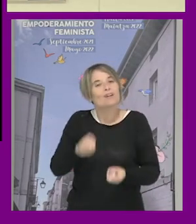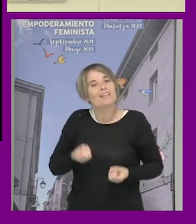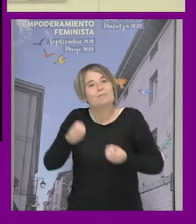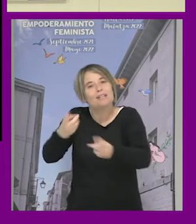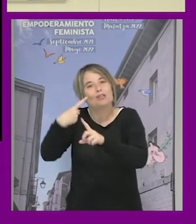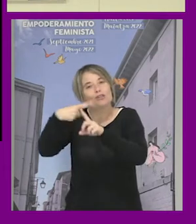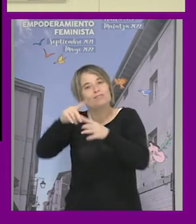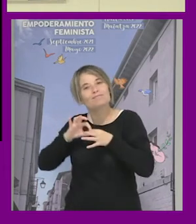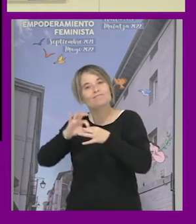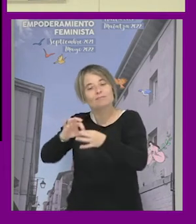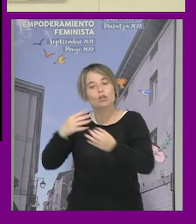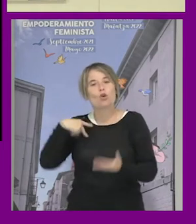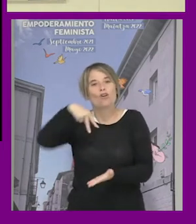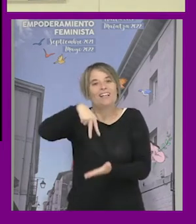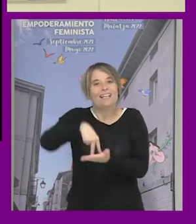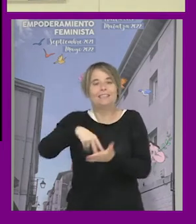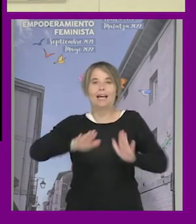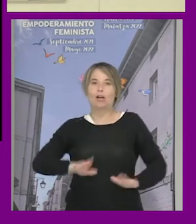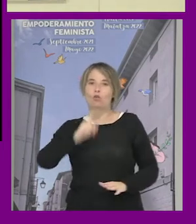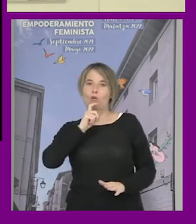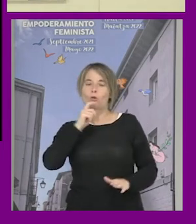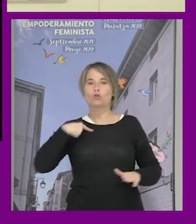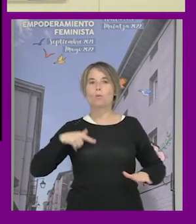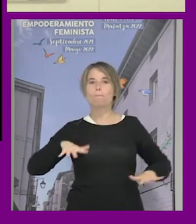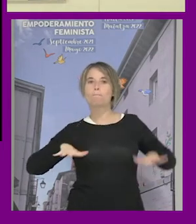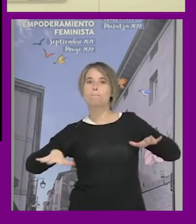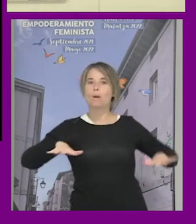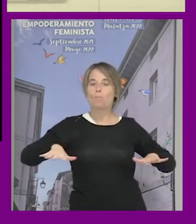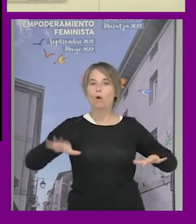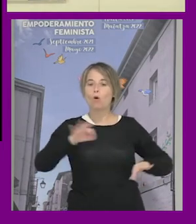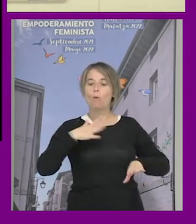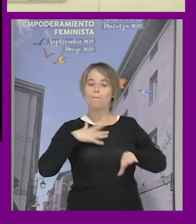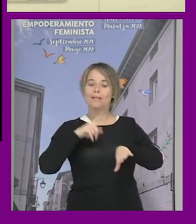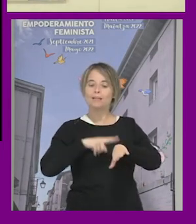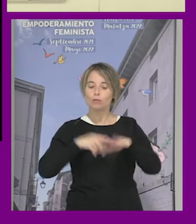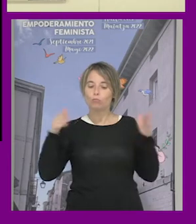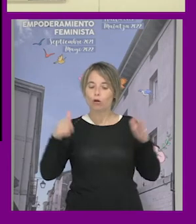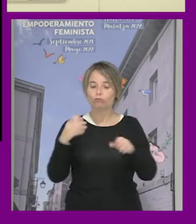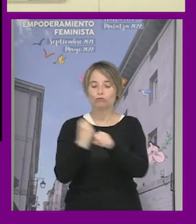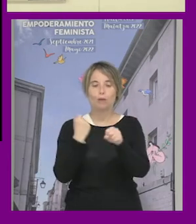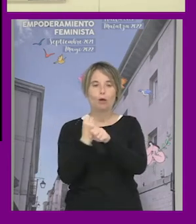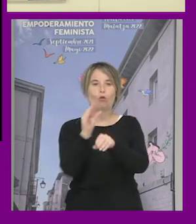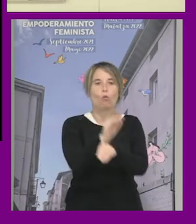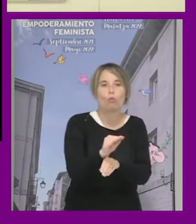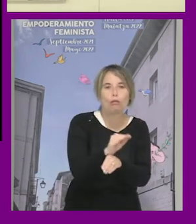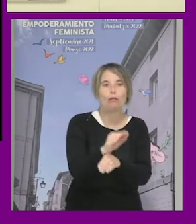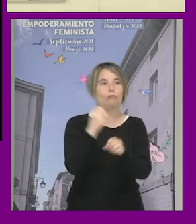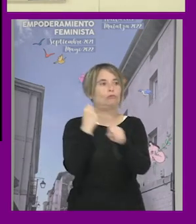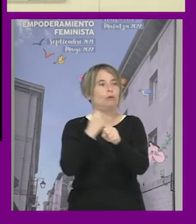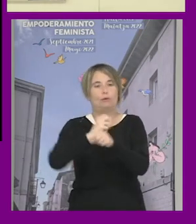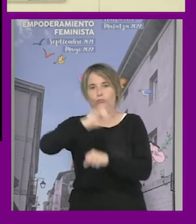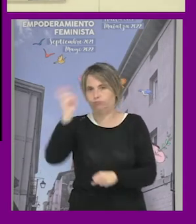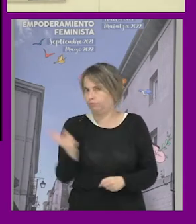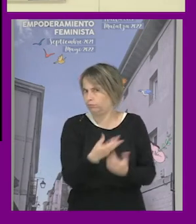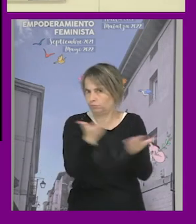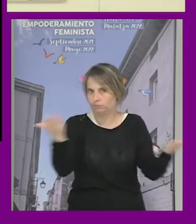tiene que ver con formas de estar desde movernos hasta ocupar nuestro tiempo en cuidados en trabajo en lo que sea